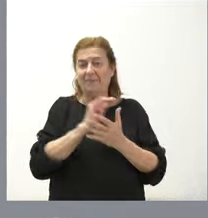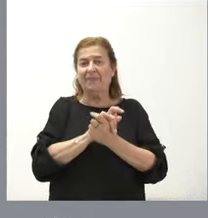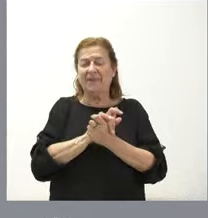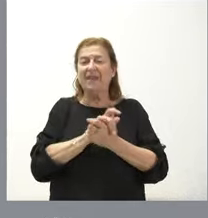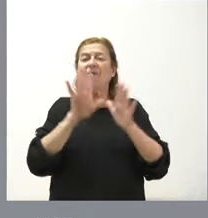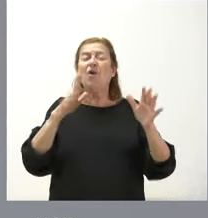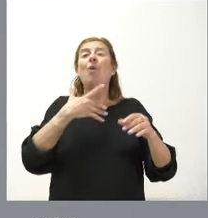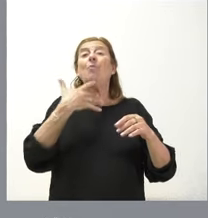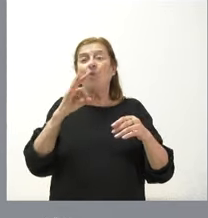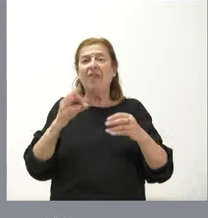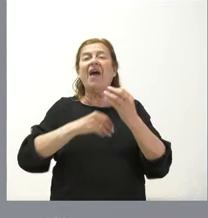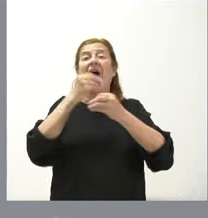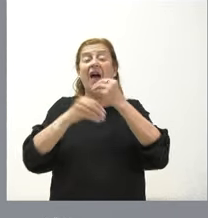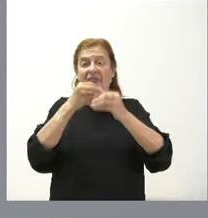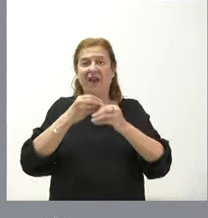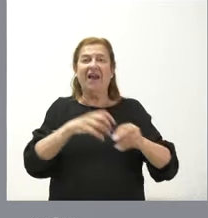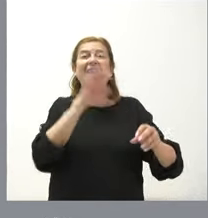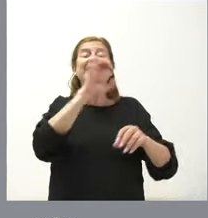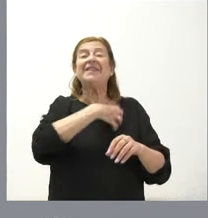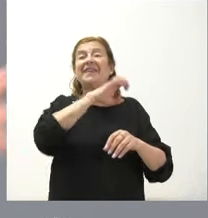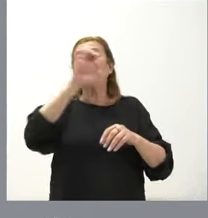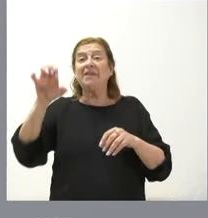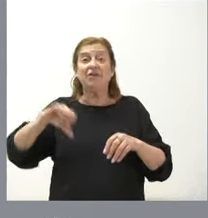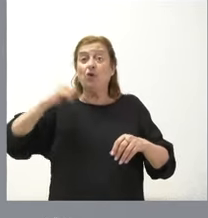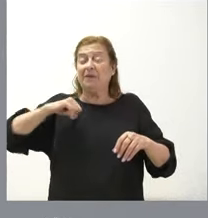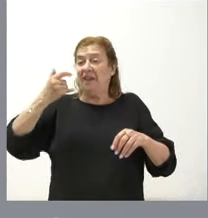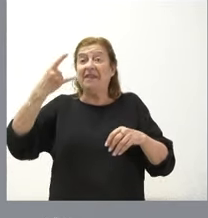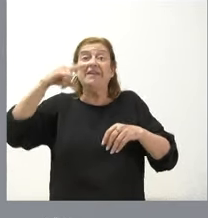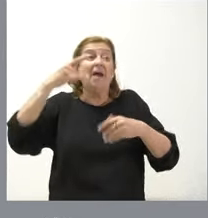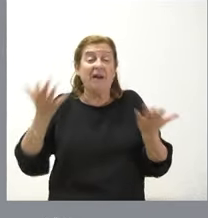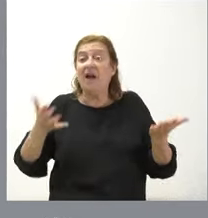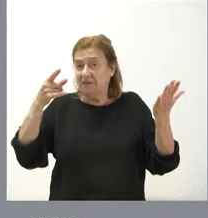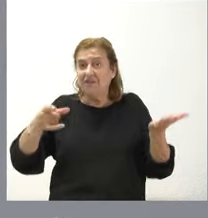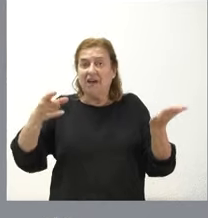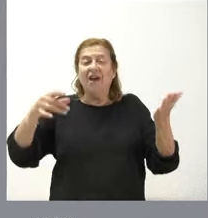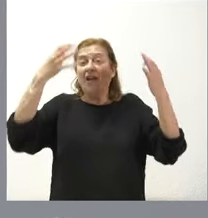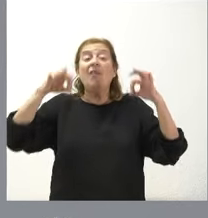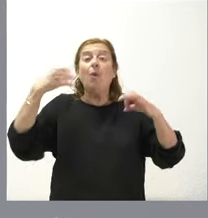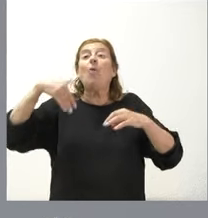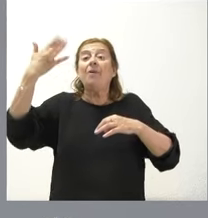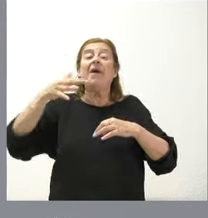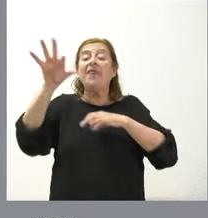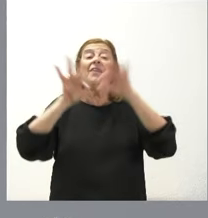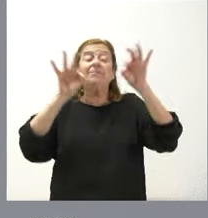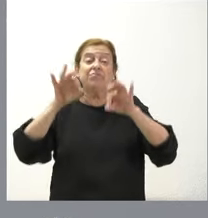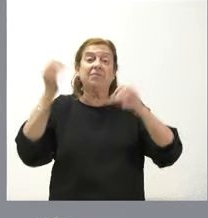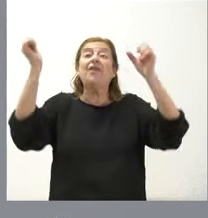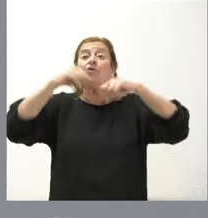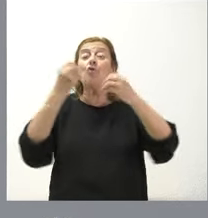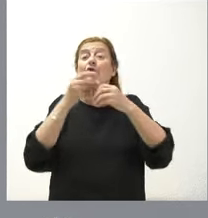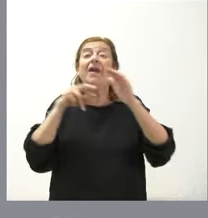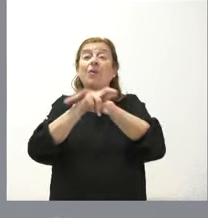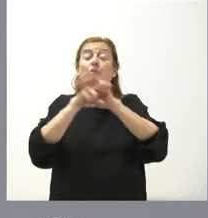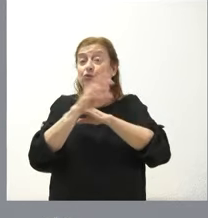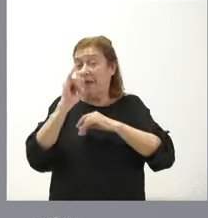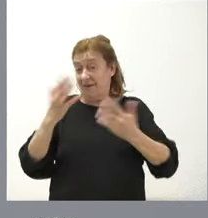podrían hacer trasplantes en el Hospital de Salamanca, entonces. Esto es, lógicamente, lo que técnicamente tendrán que decidirse con los recursos disponibles. Sí, volviendo